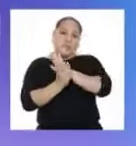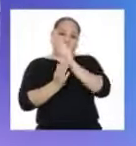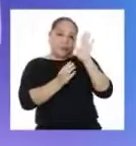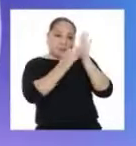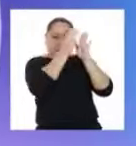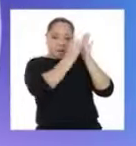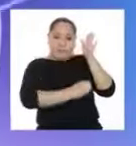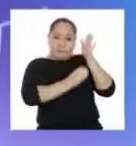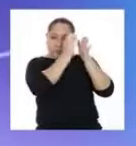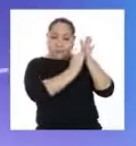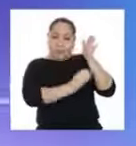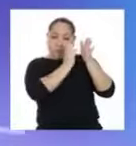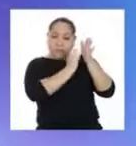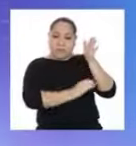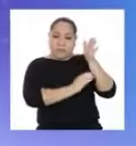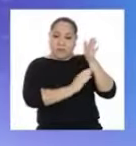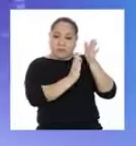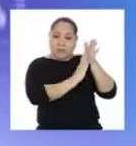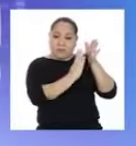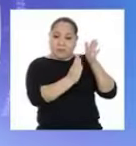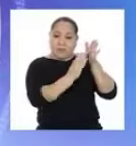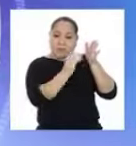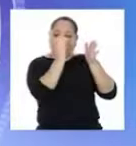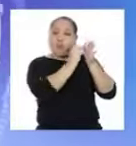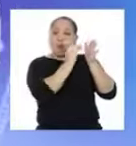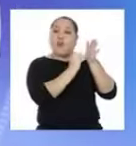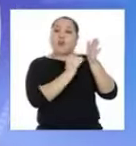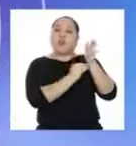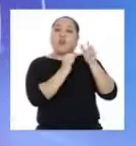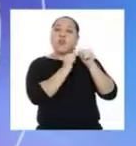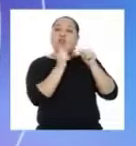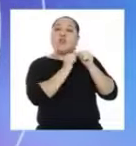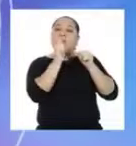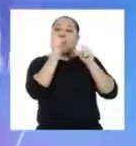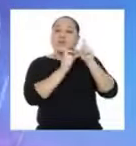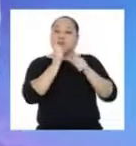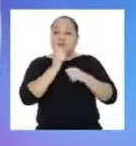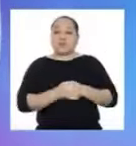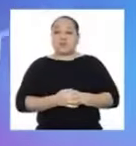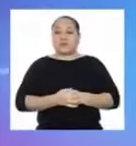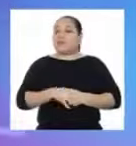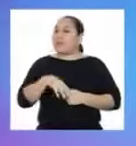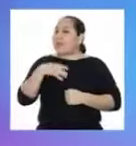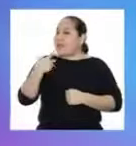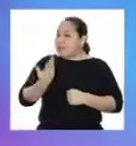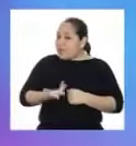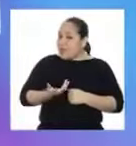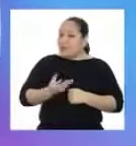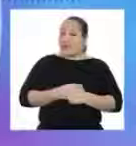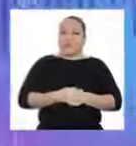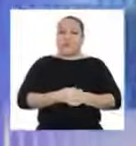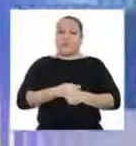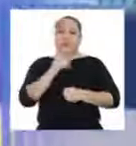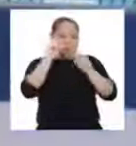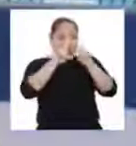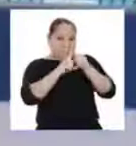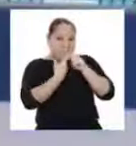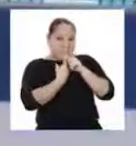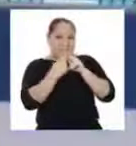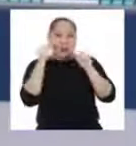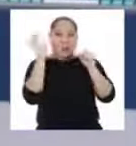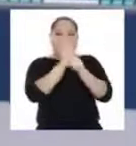en la parte vertical y en la parte horizontal se pondría la cantidad de personas. ¡Entonces,